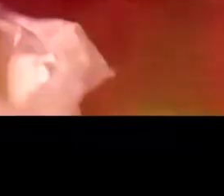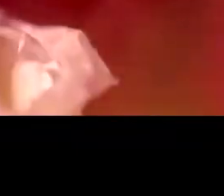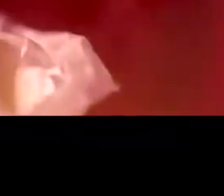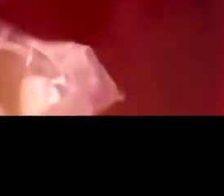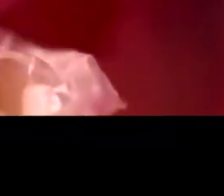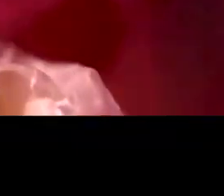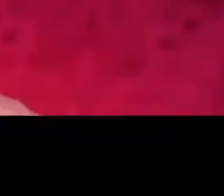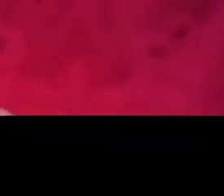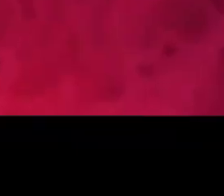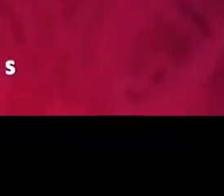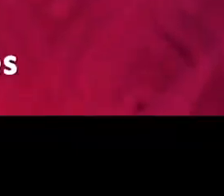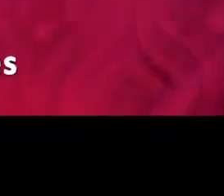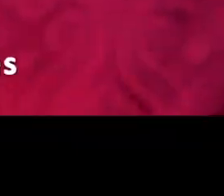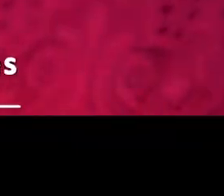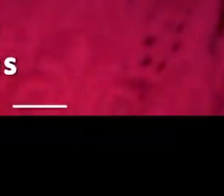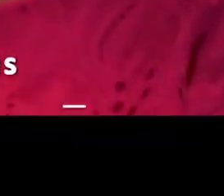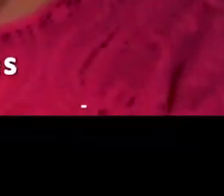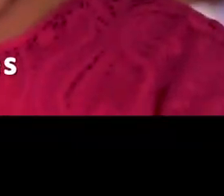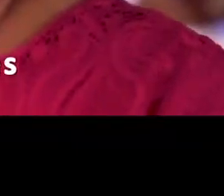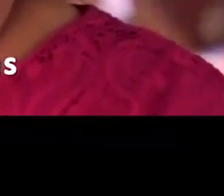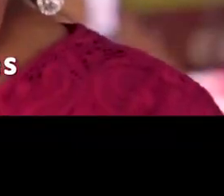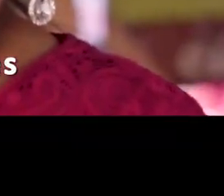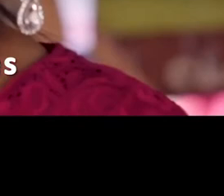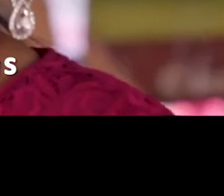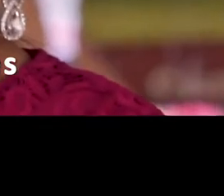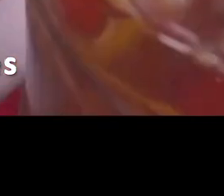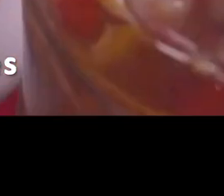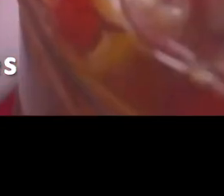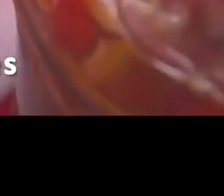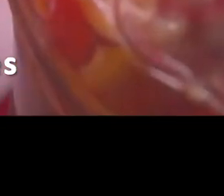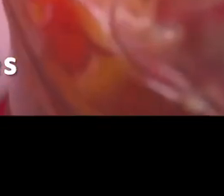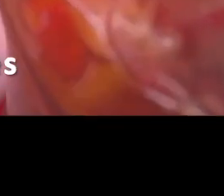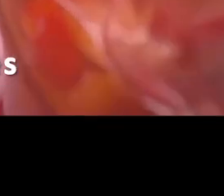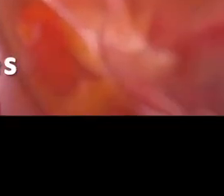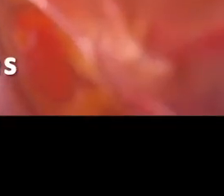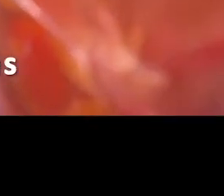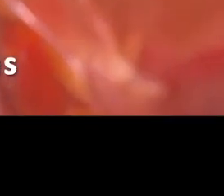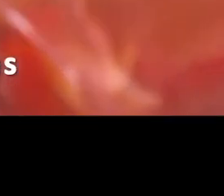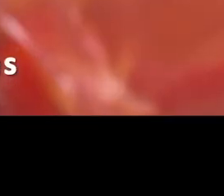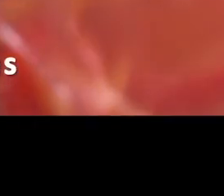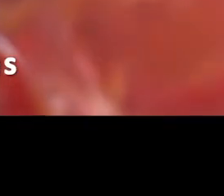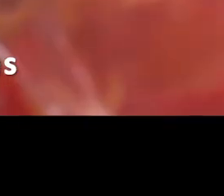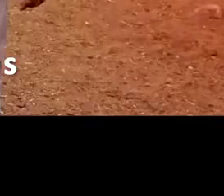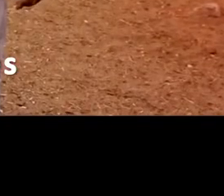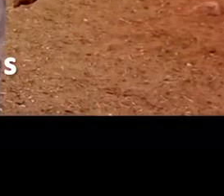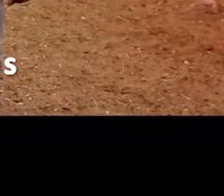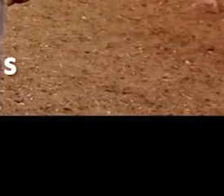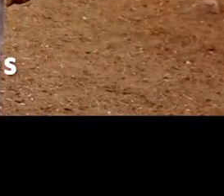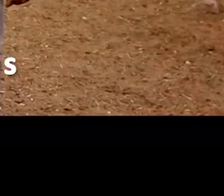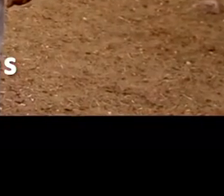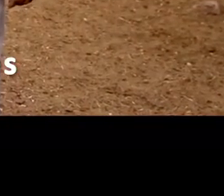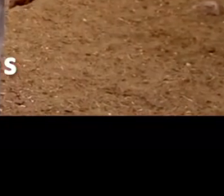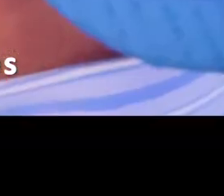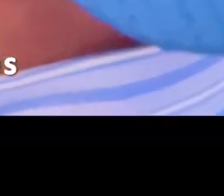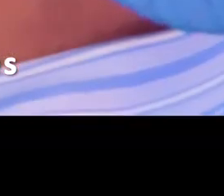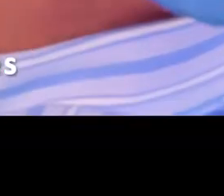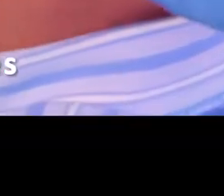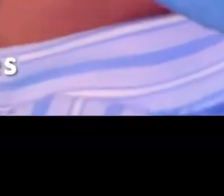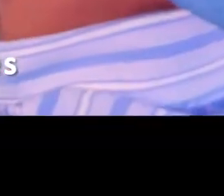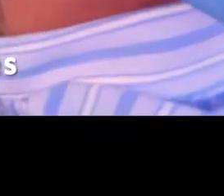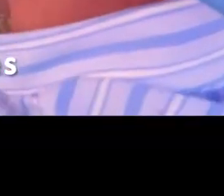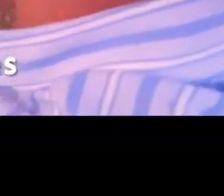Tomás degusta un quesillo y adquiere otros derivados lácteos provenientes de las históricas fincas de estos